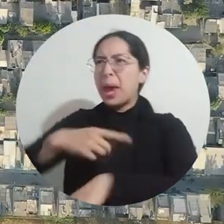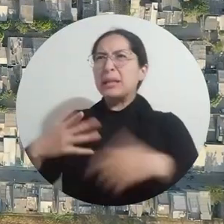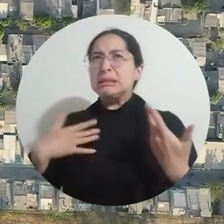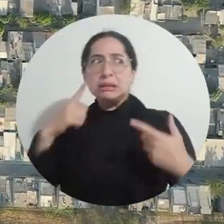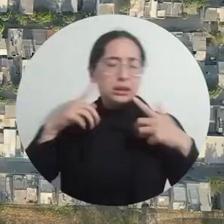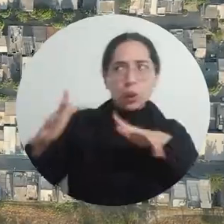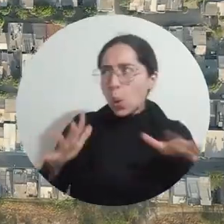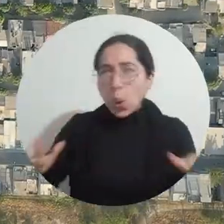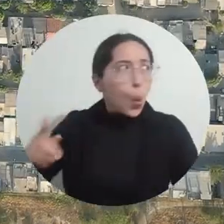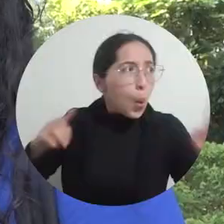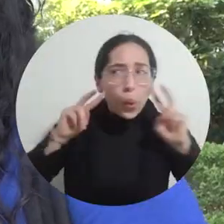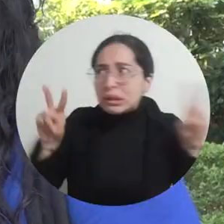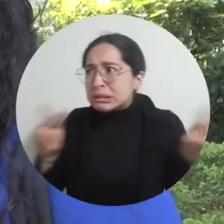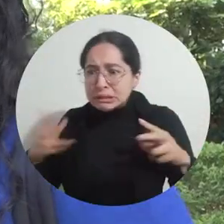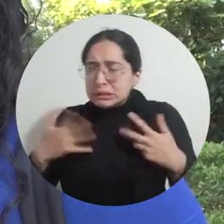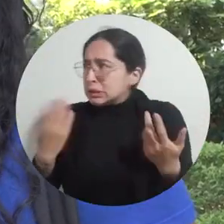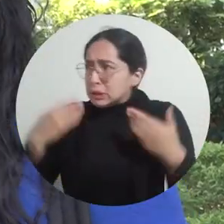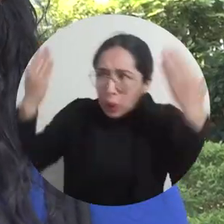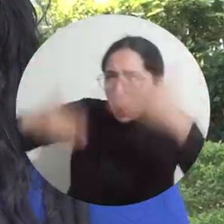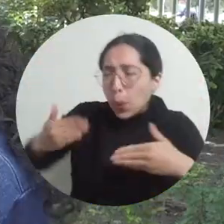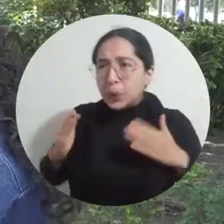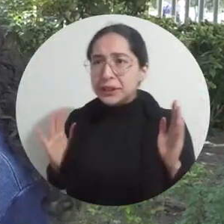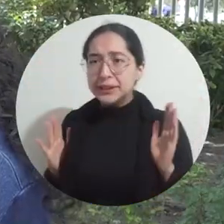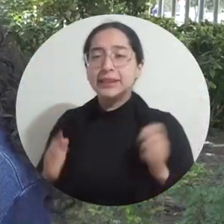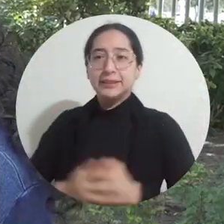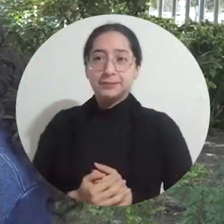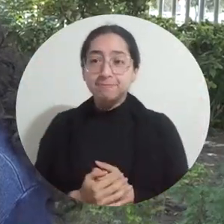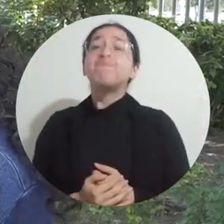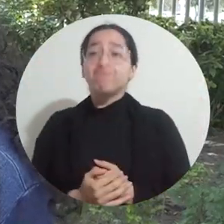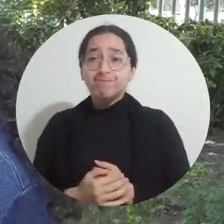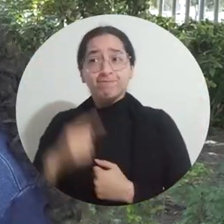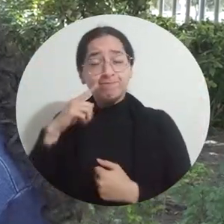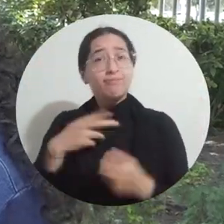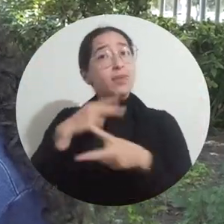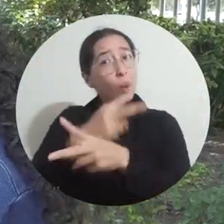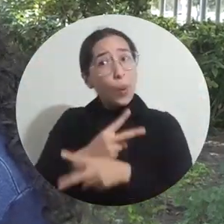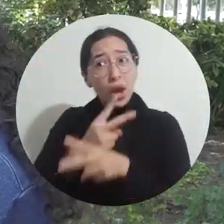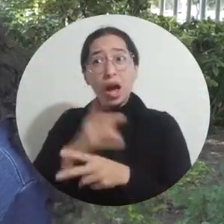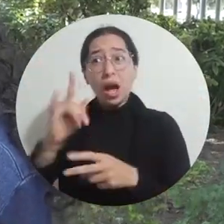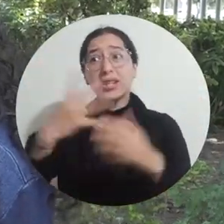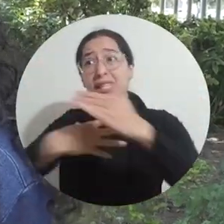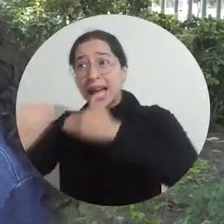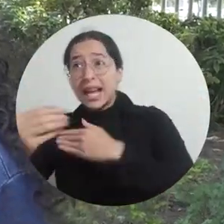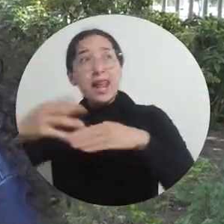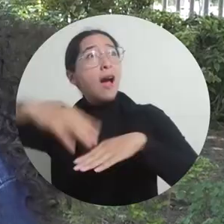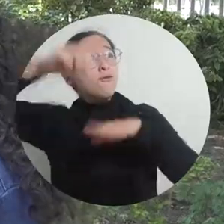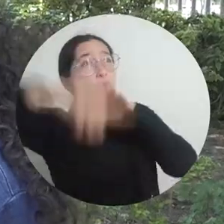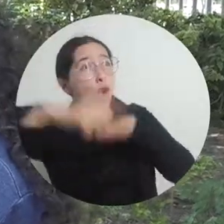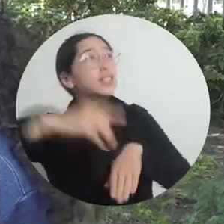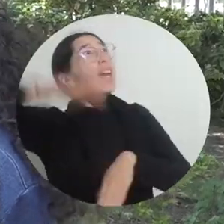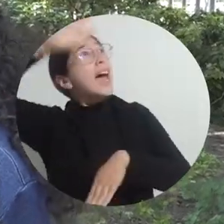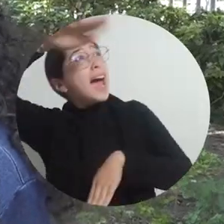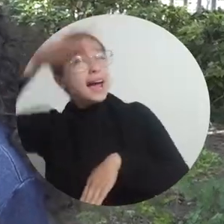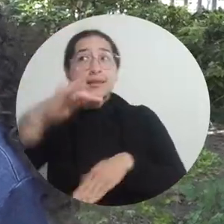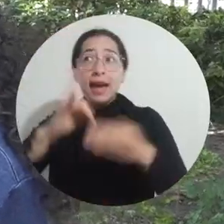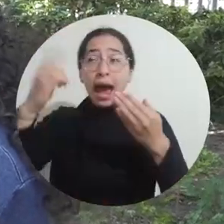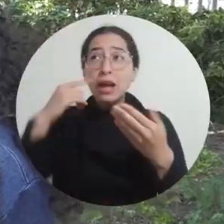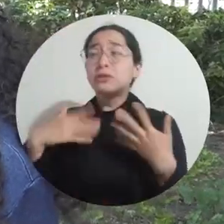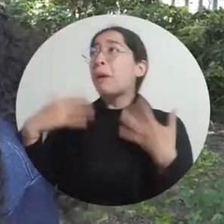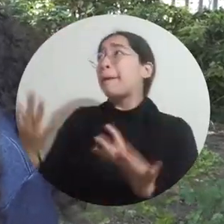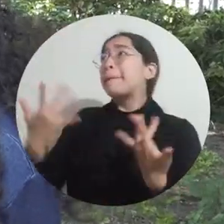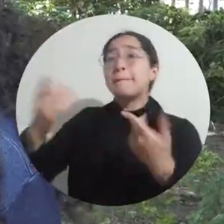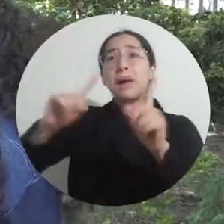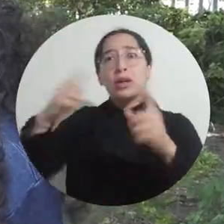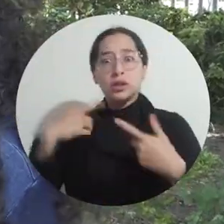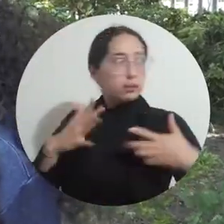y pues sí tengo que estar pendiente de guardar todo. Ey, cuidado, nos van a hacer algo, vamos a guardar todo antes de salir a coger la buseta